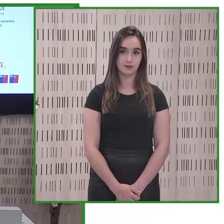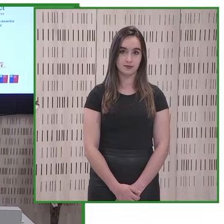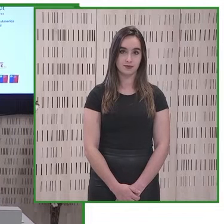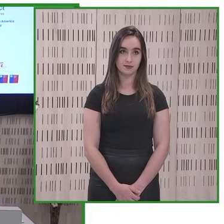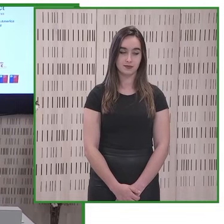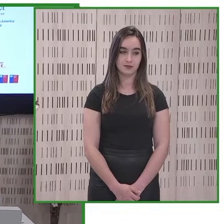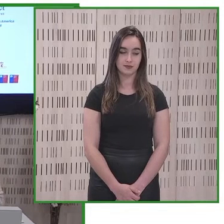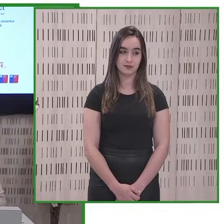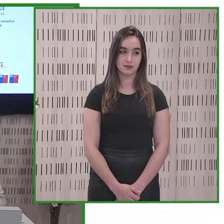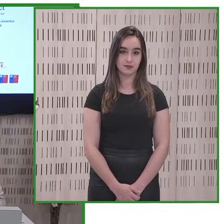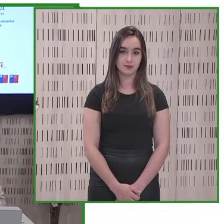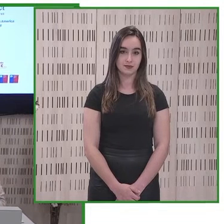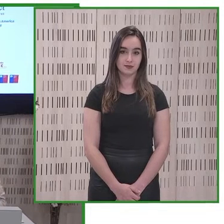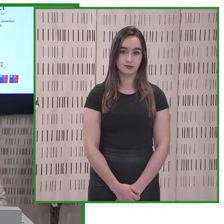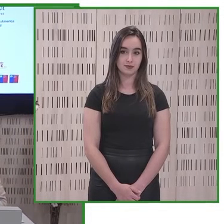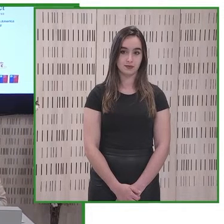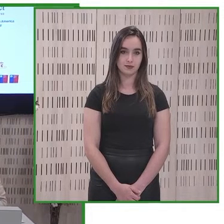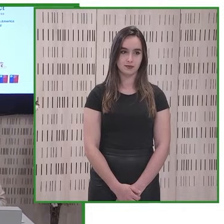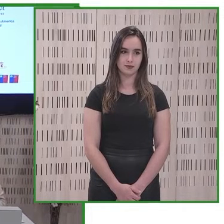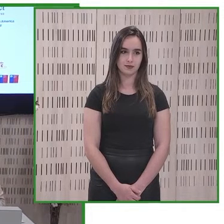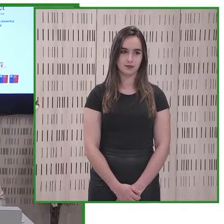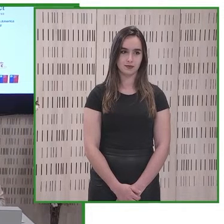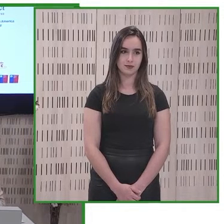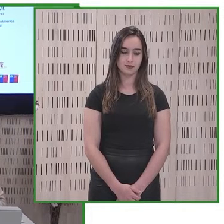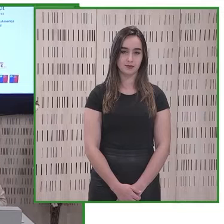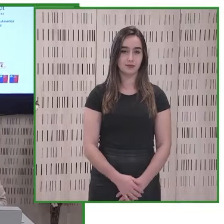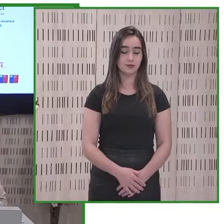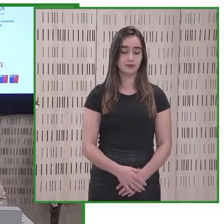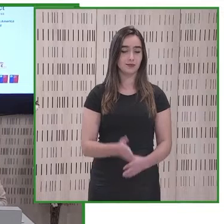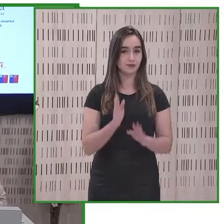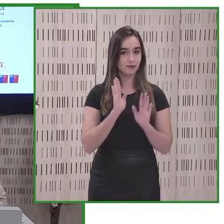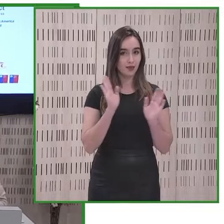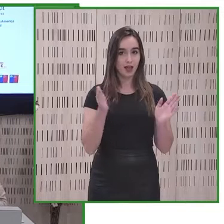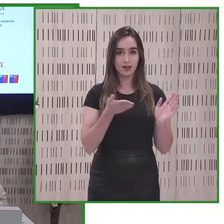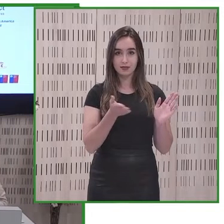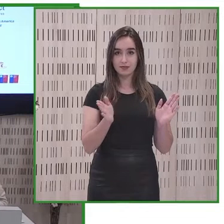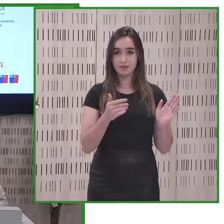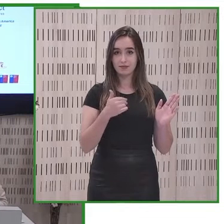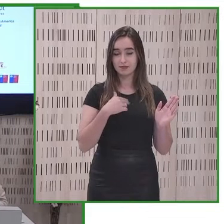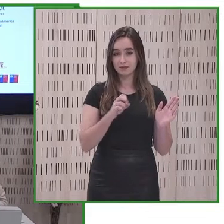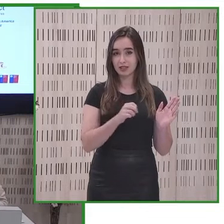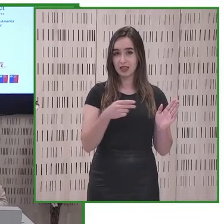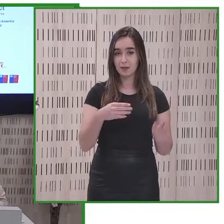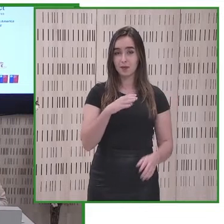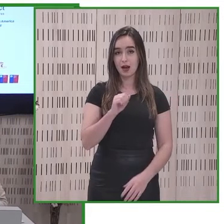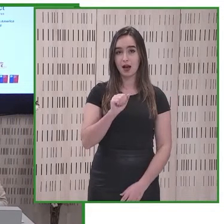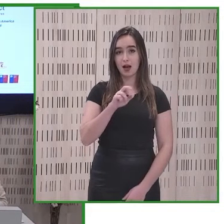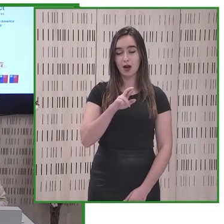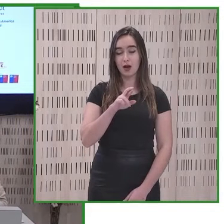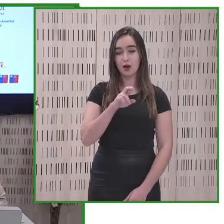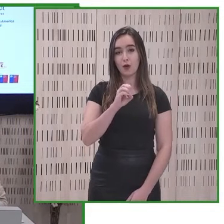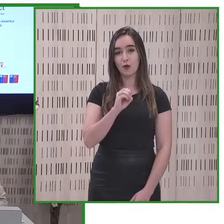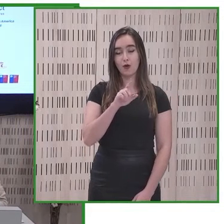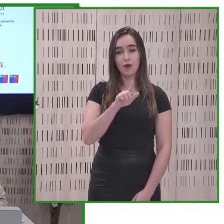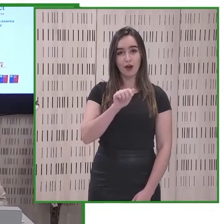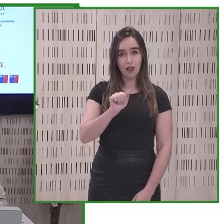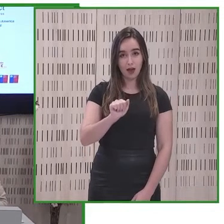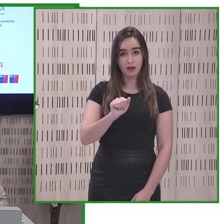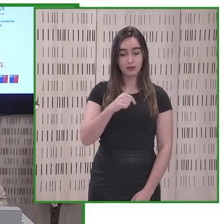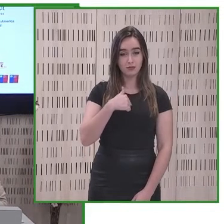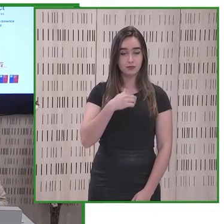Oh Well carol mi nombre es carol la rubia soy